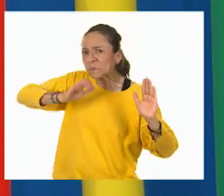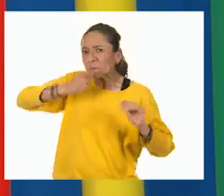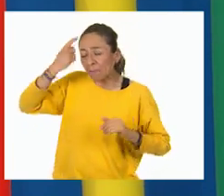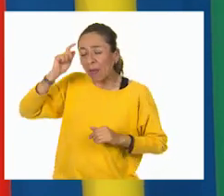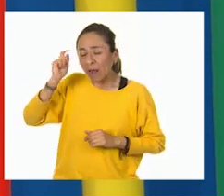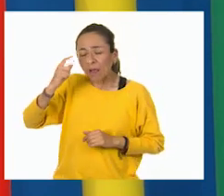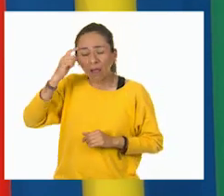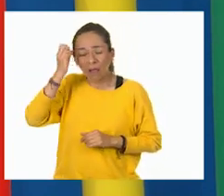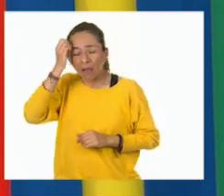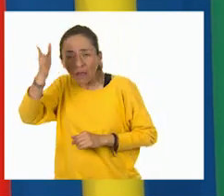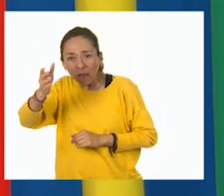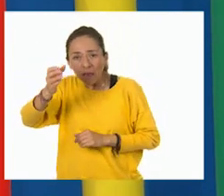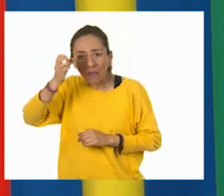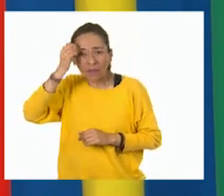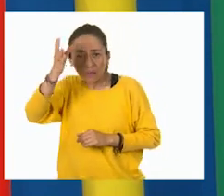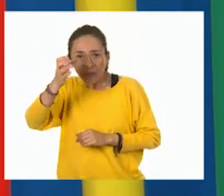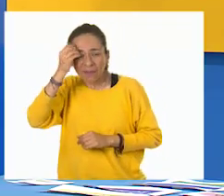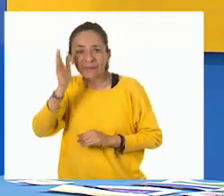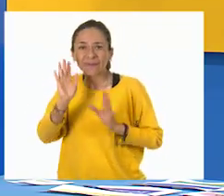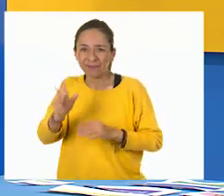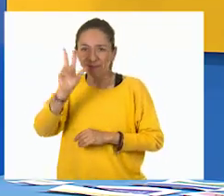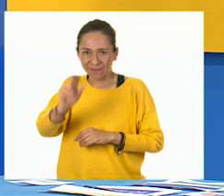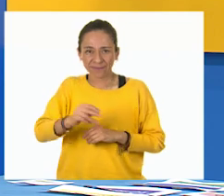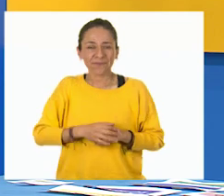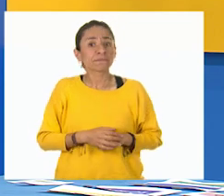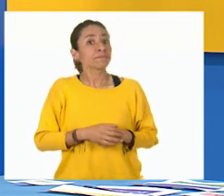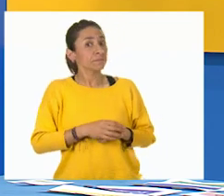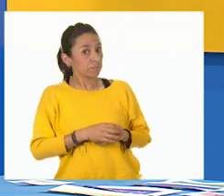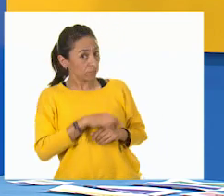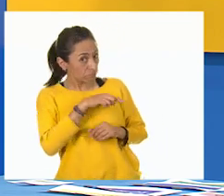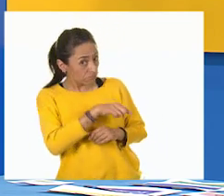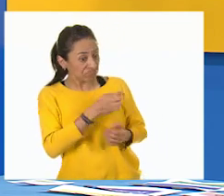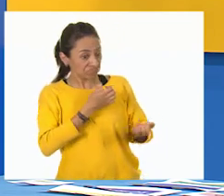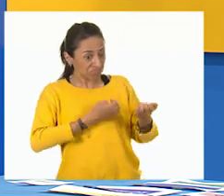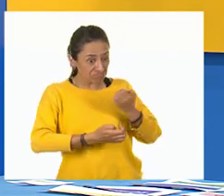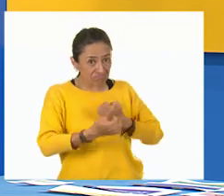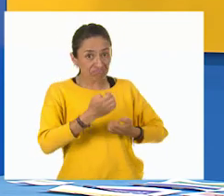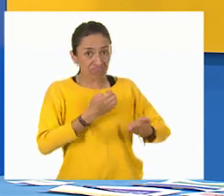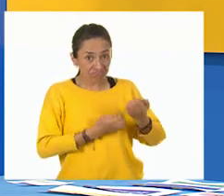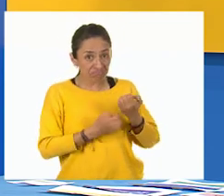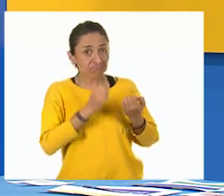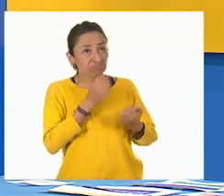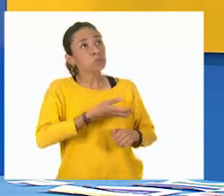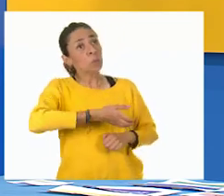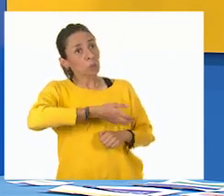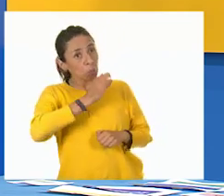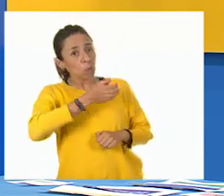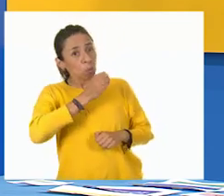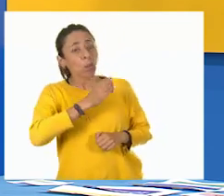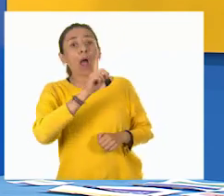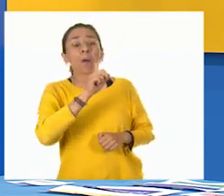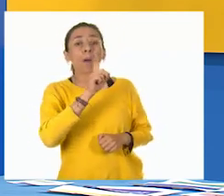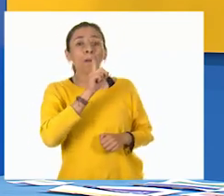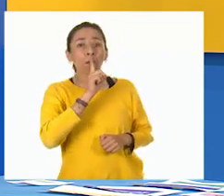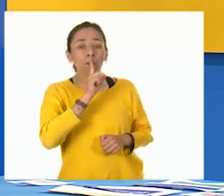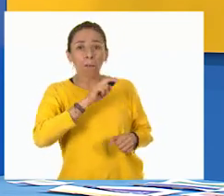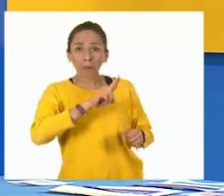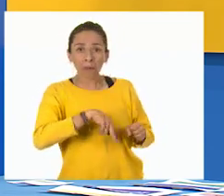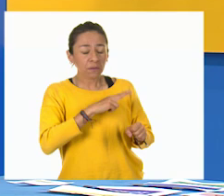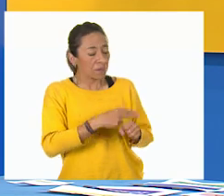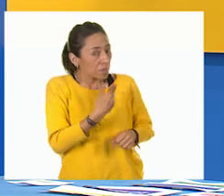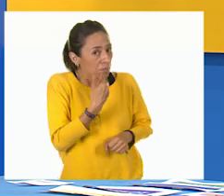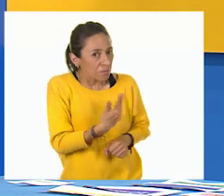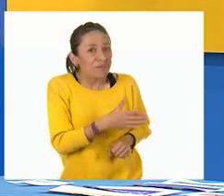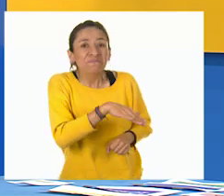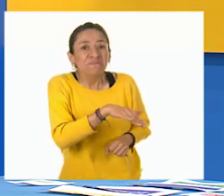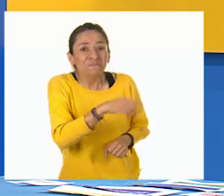recados que tengo que dar. Y qué bueno que estás haciendo ejercicio e hidratándote con agua natural. Y qué crees, el día